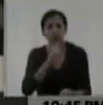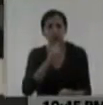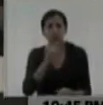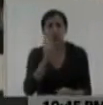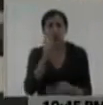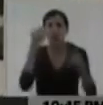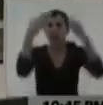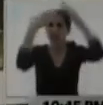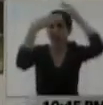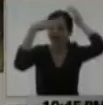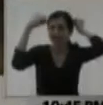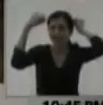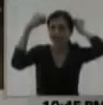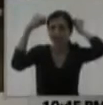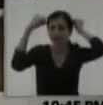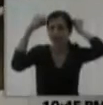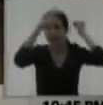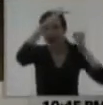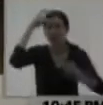El canciller de Brasil.